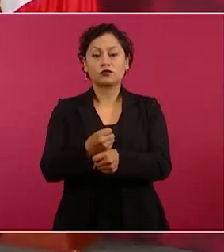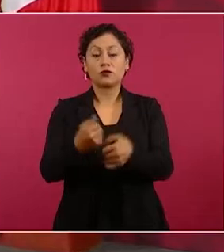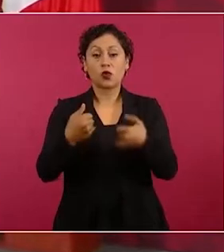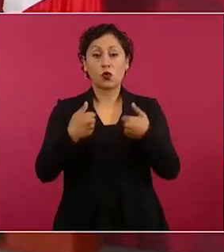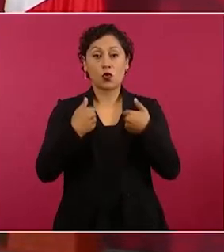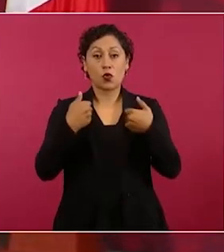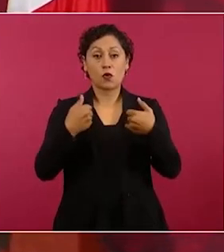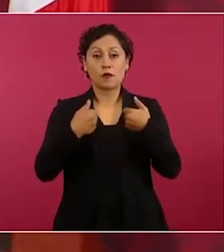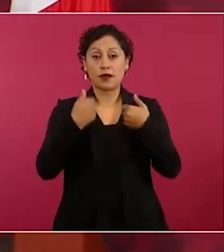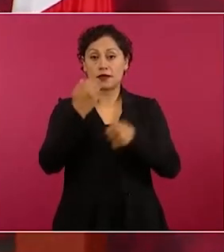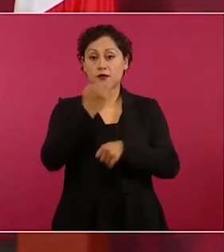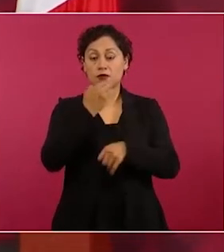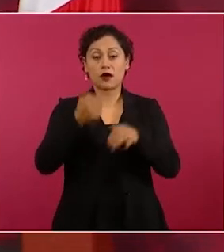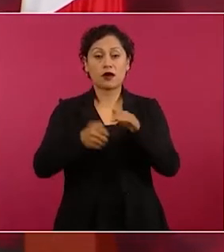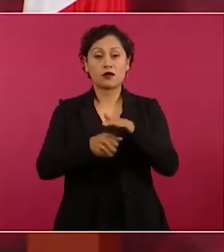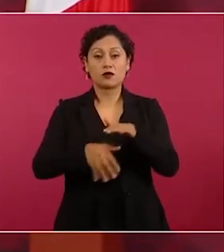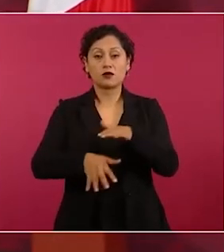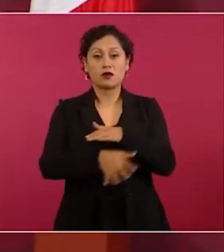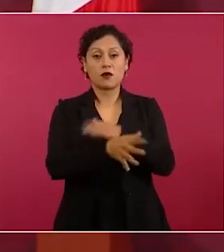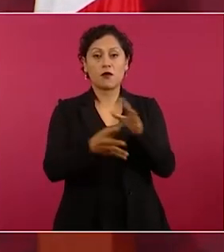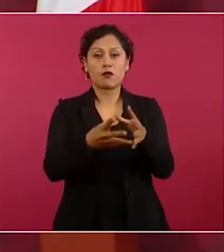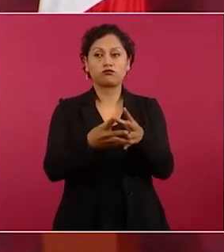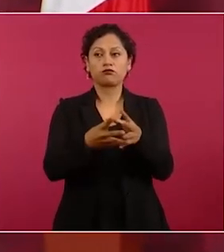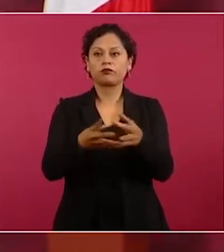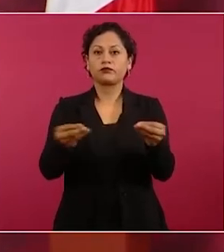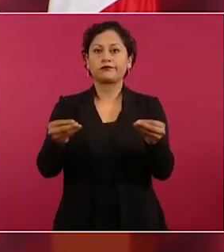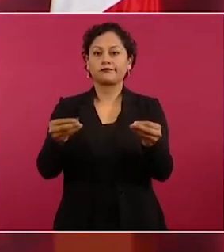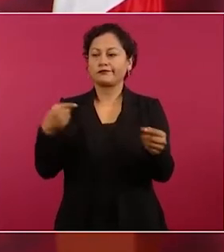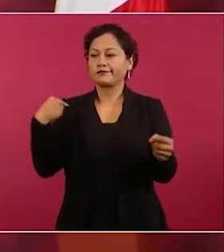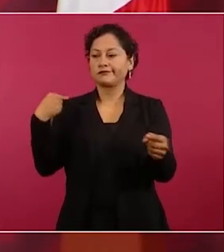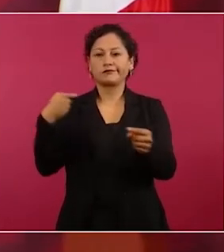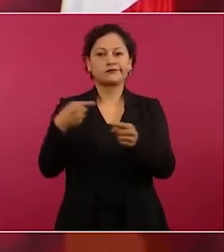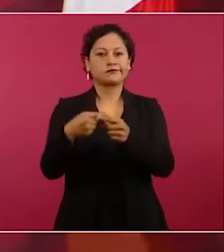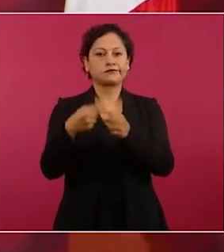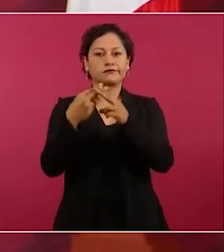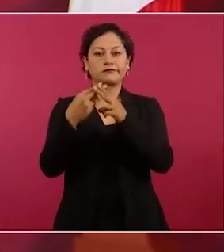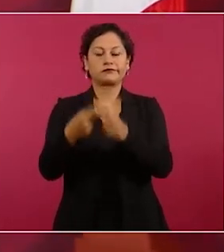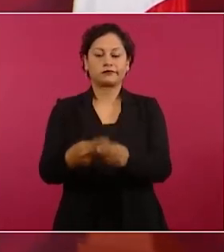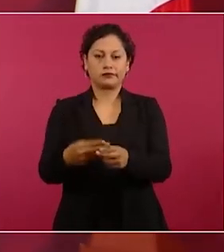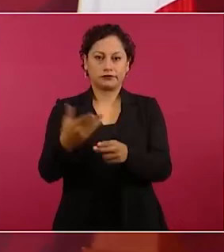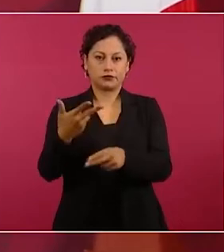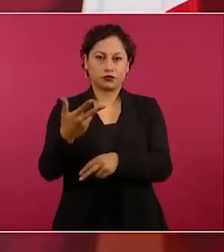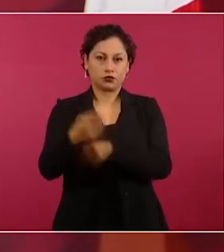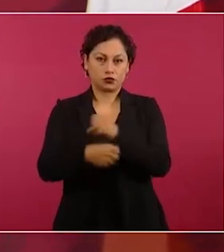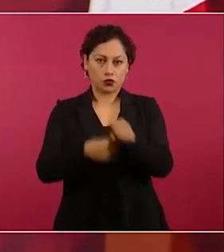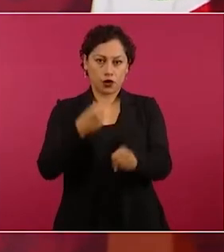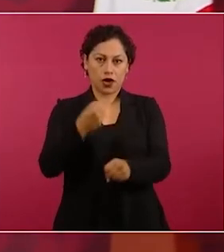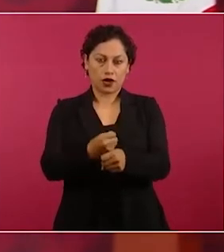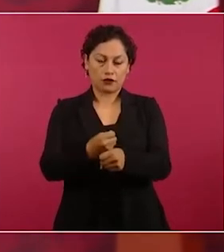Ayotzinapa y ya